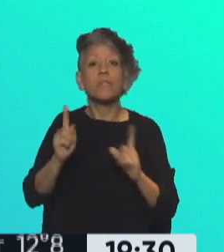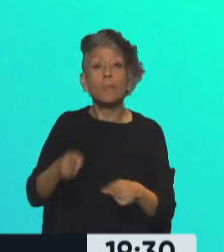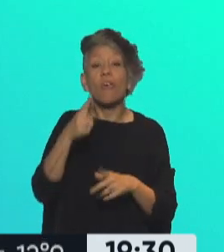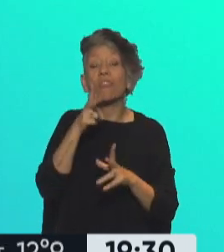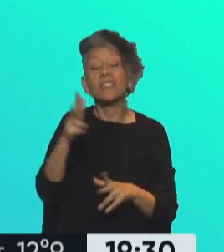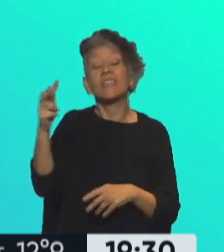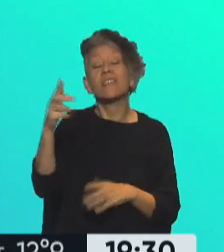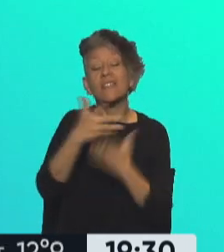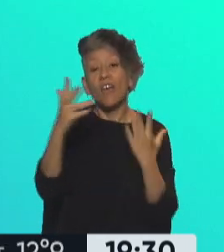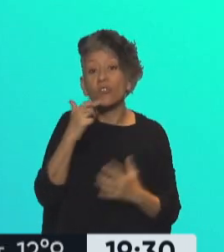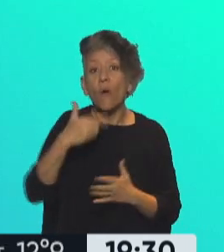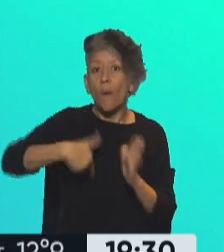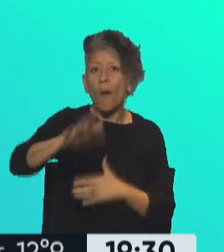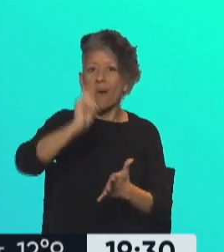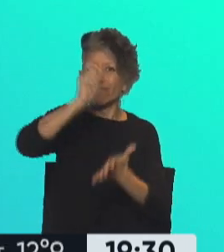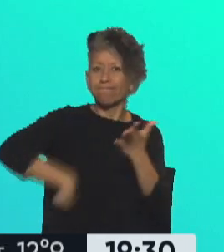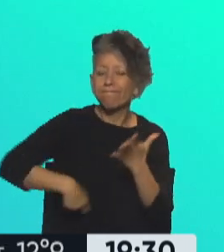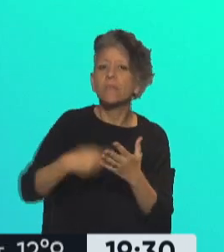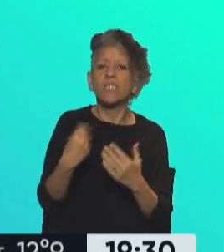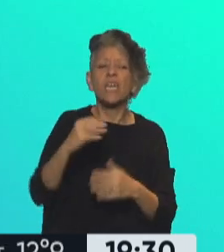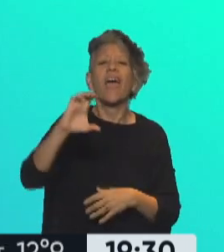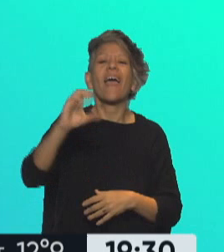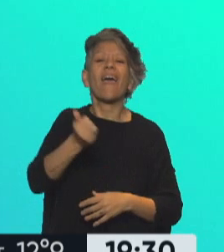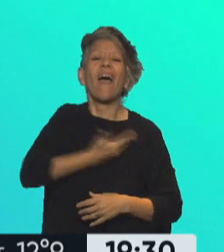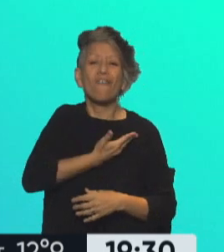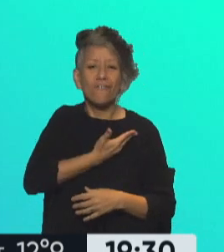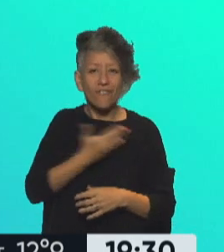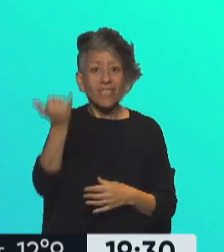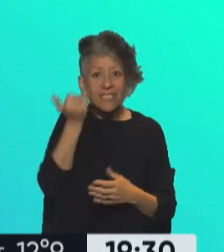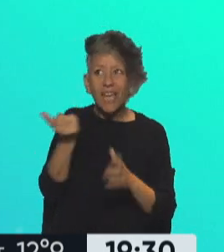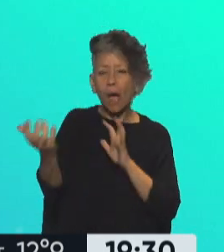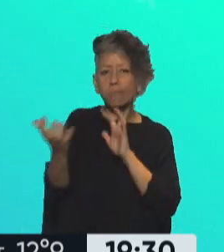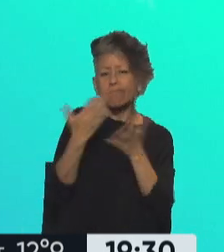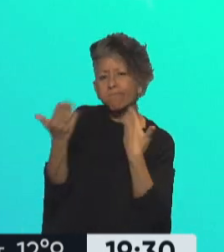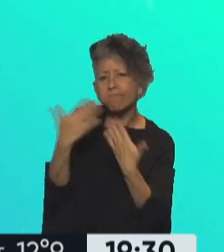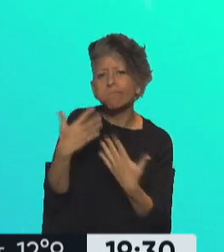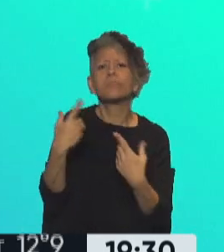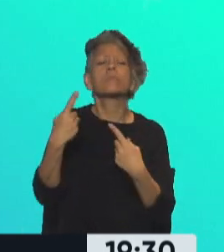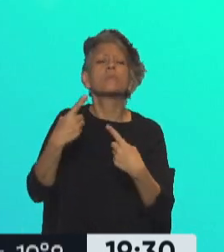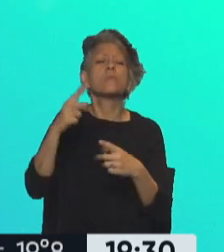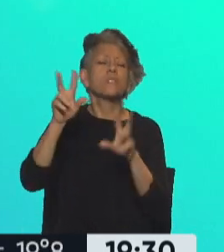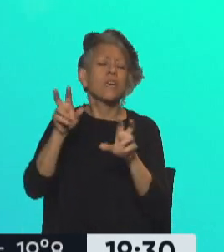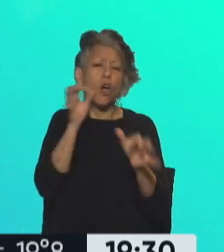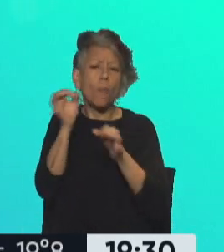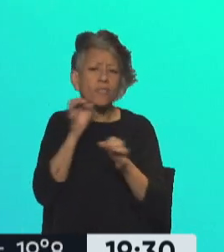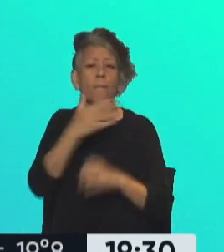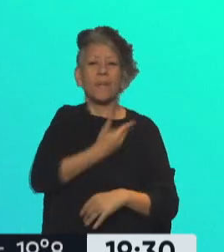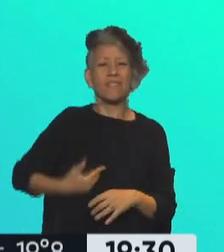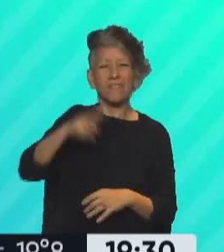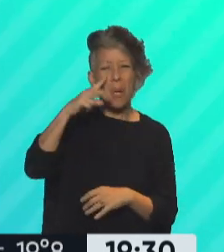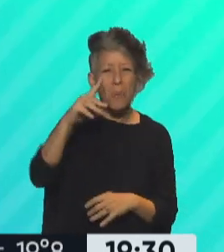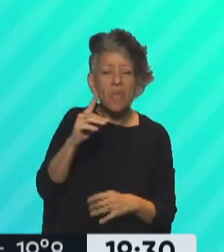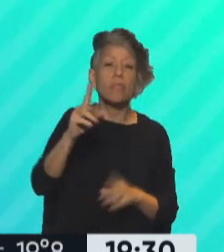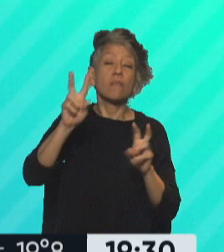se firmará el contrato con la Agenda CAF, que ya se mantuvieron conversaciones de trabajo con el presidente del BID por el programa de